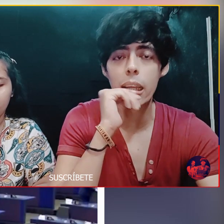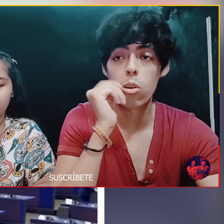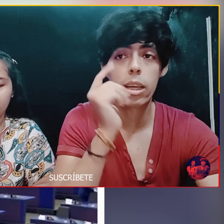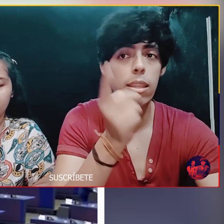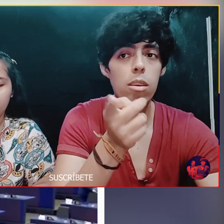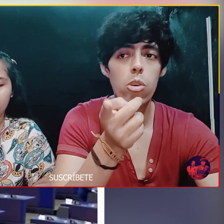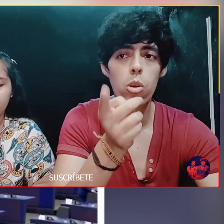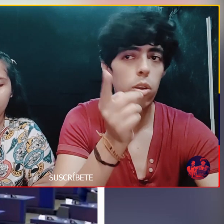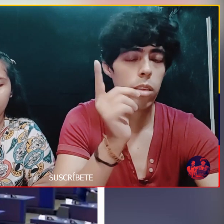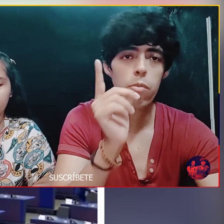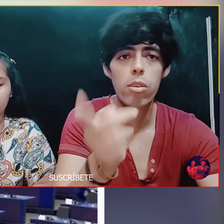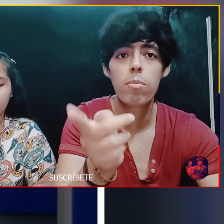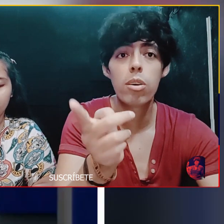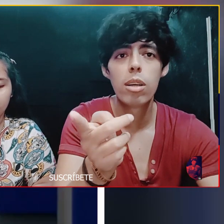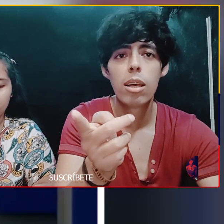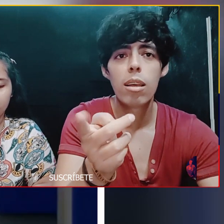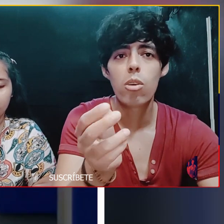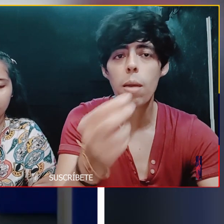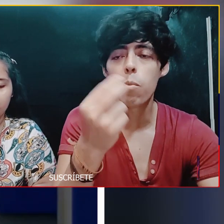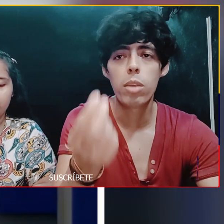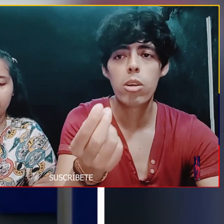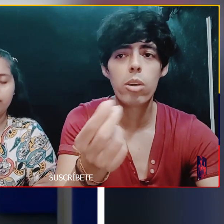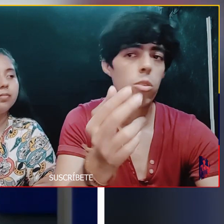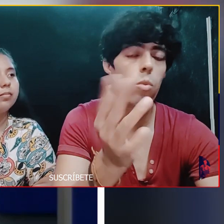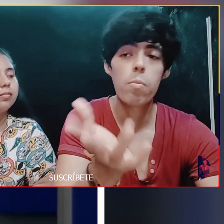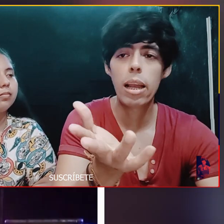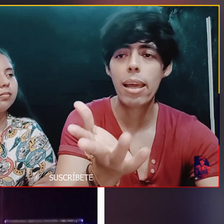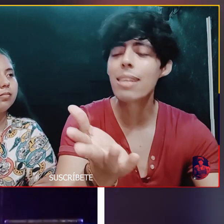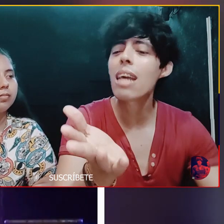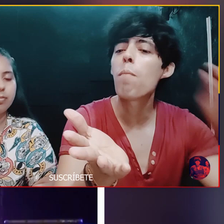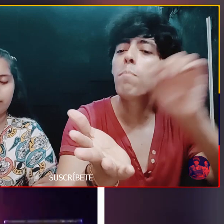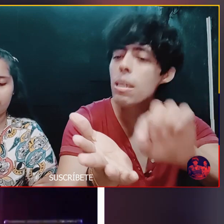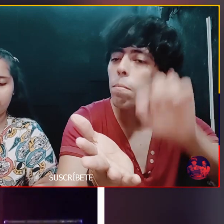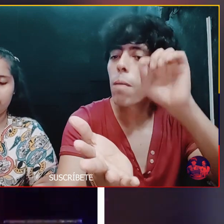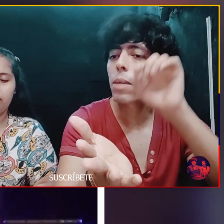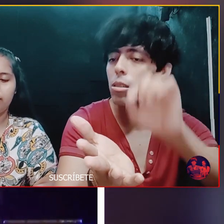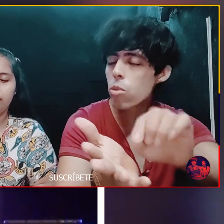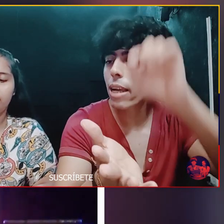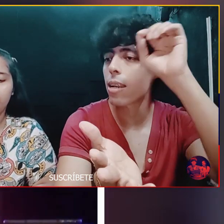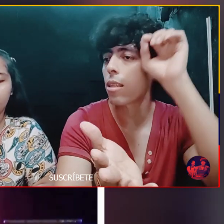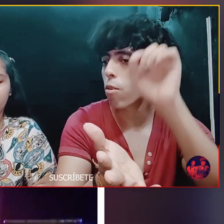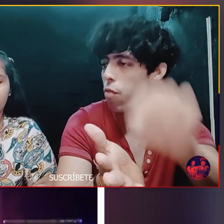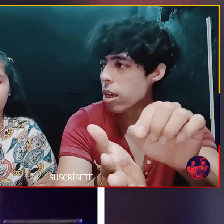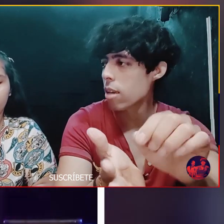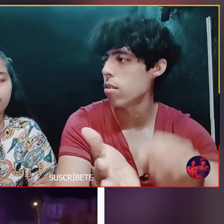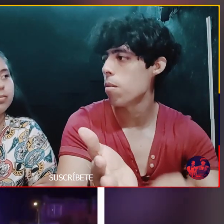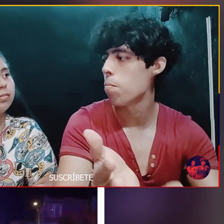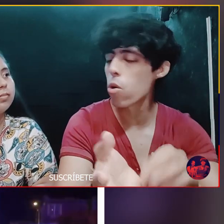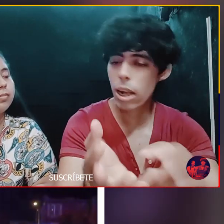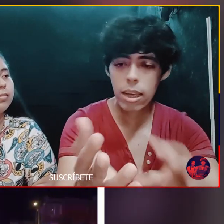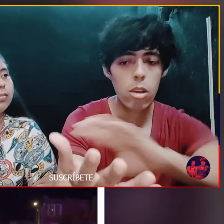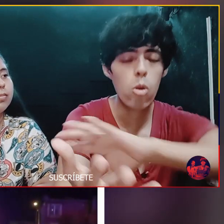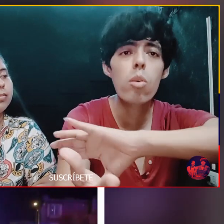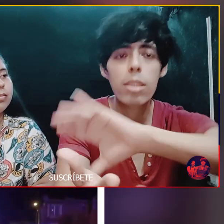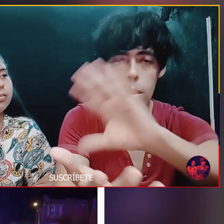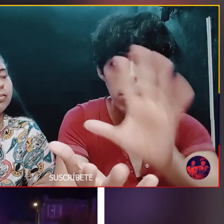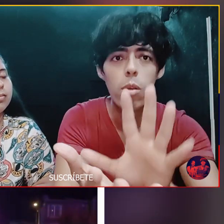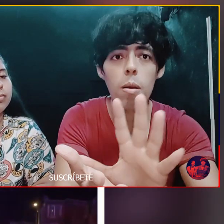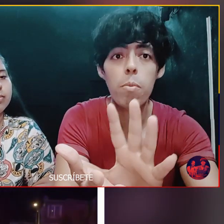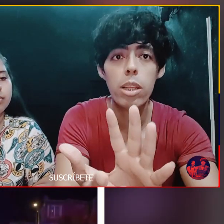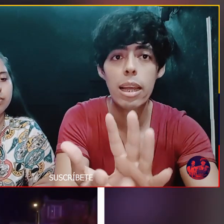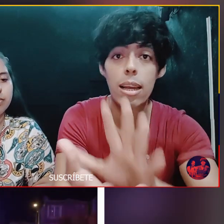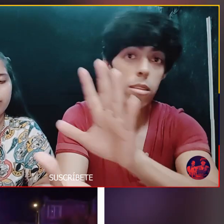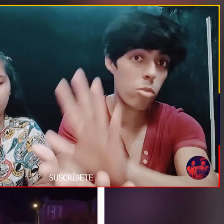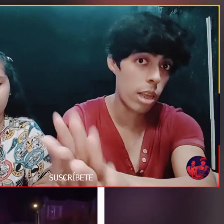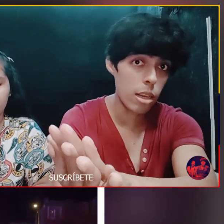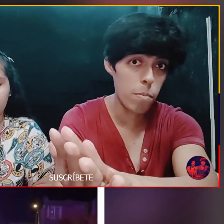le encuentra Que lo que dijo O lo que informó Lo que publicó Estuvo mal Esa misma persona Rectifique Ponga ahí Otra